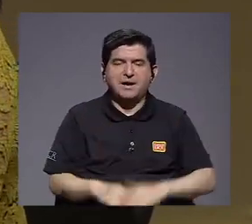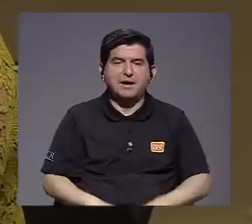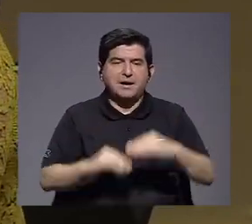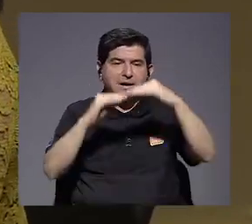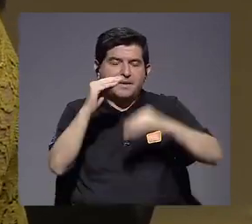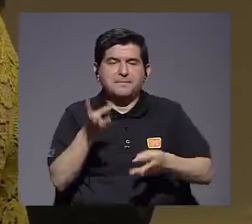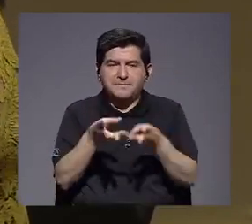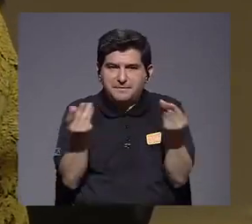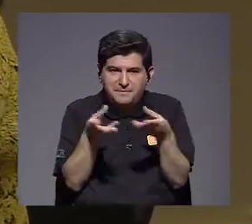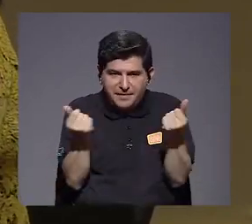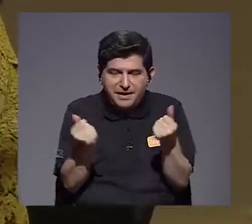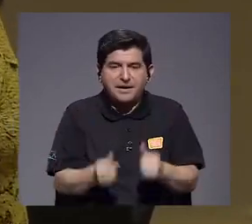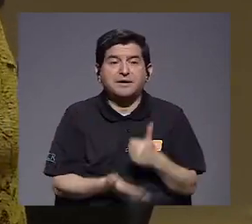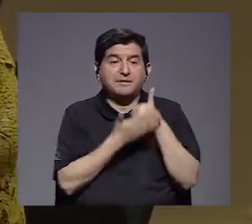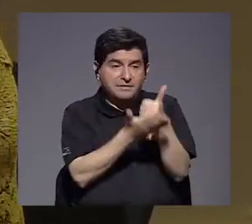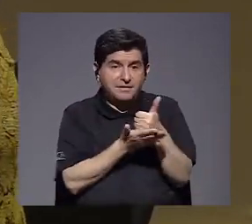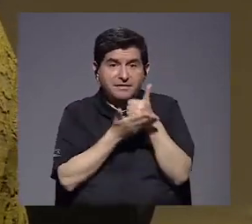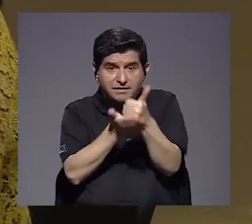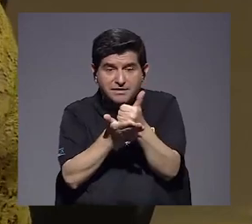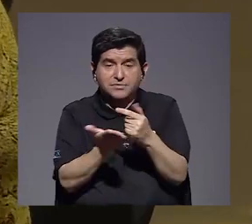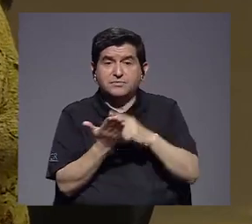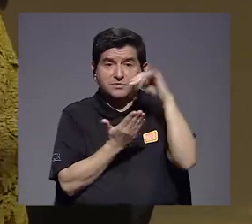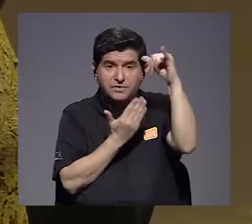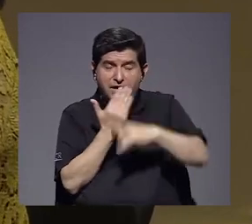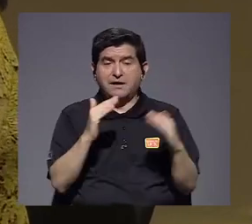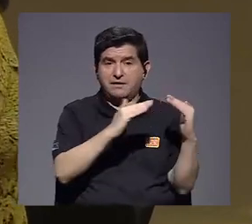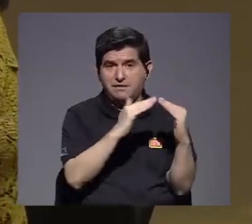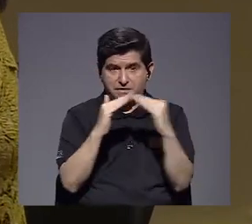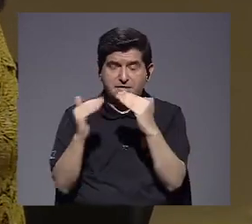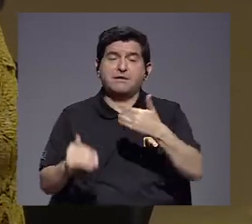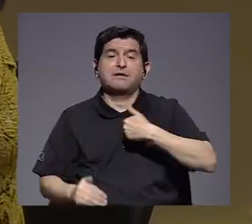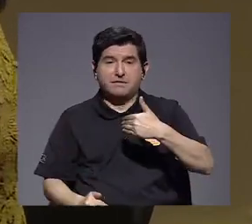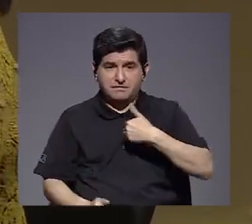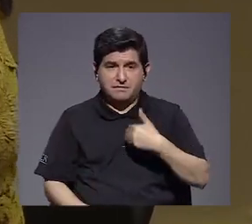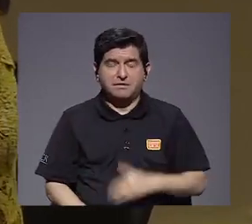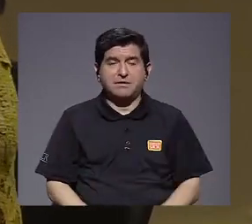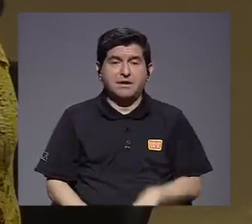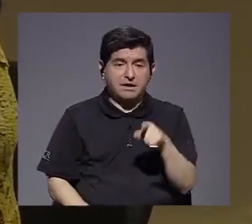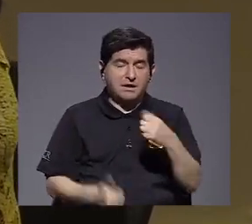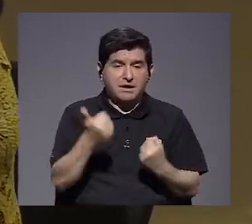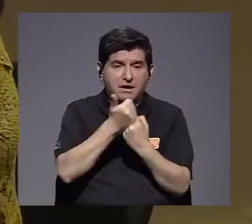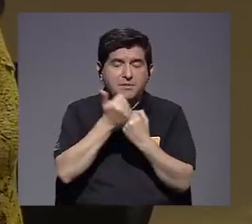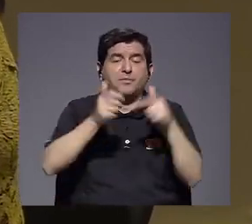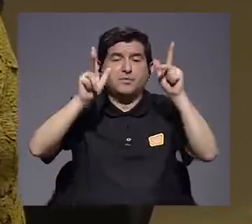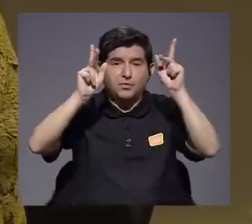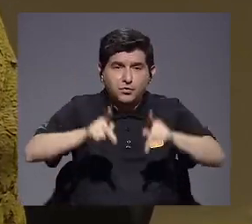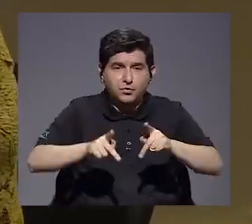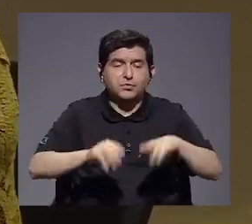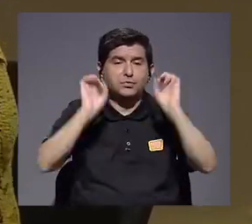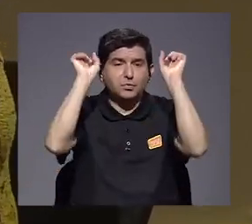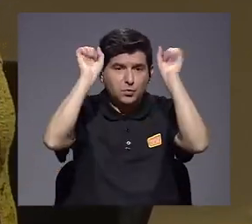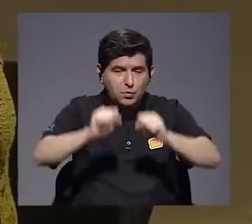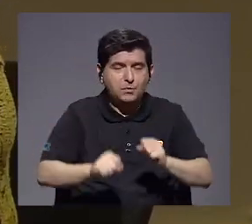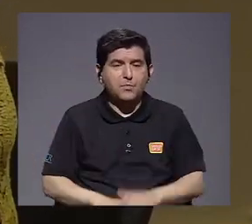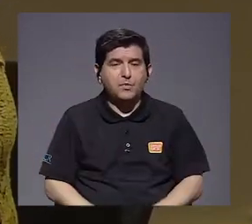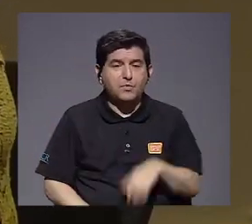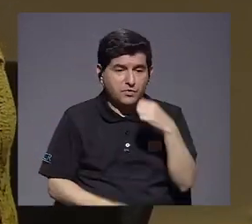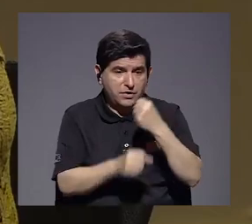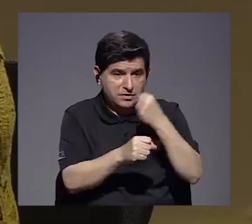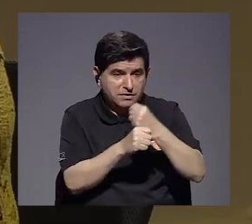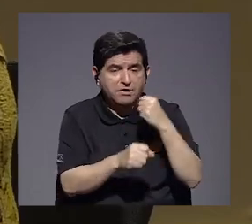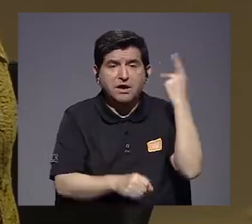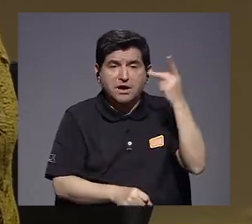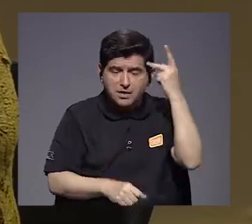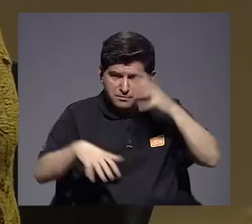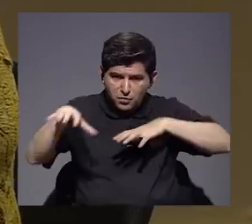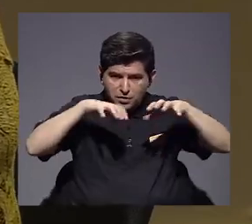con baja productividad y es poder ayudarnos en los proyectos de vivienda que se tienen, darles un subsidio a esas personas para poder trabajar en ello,